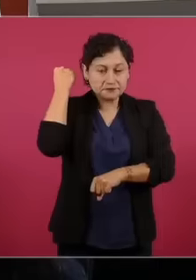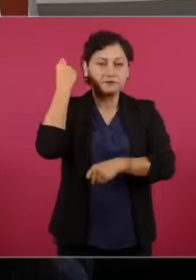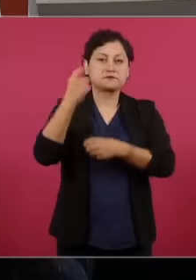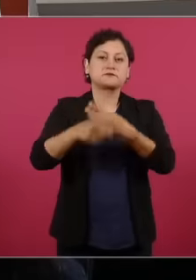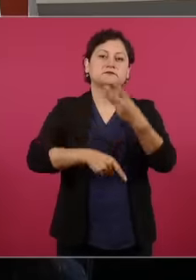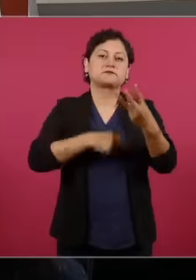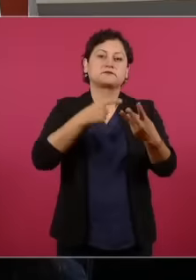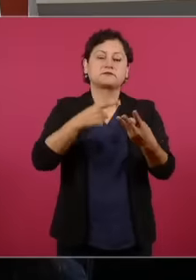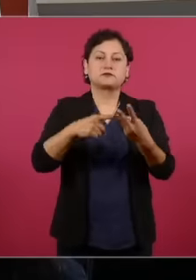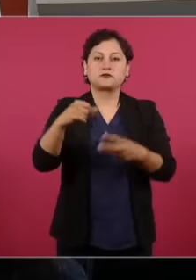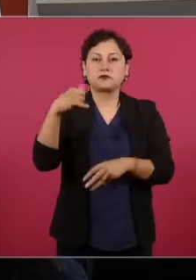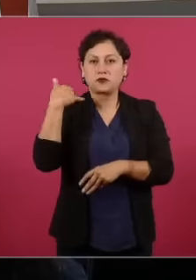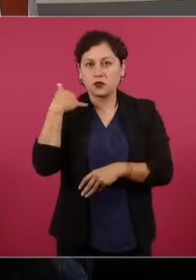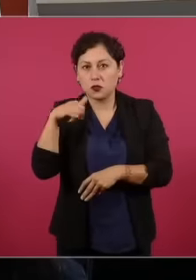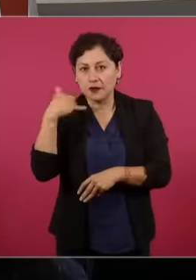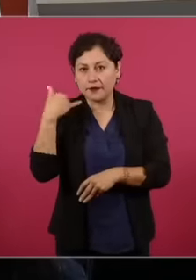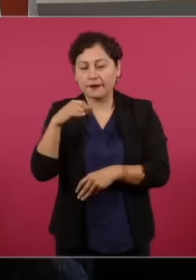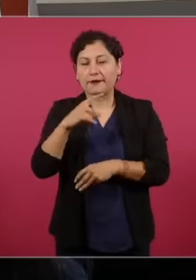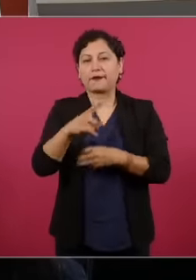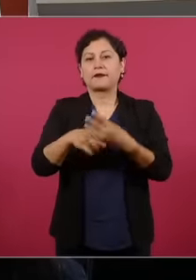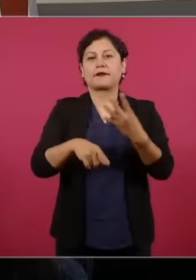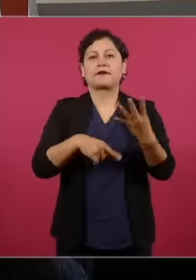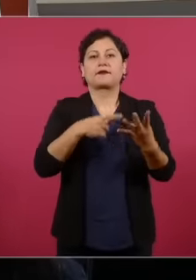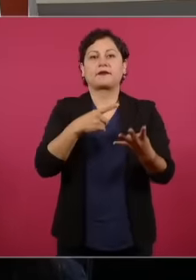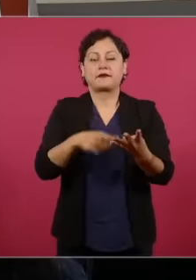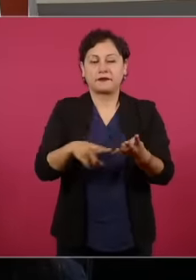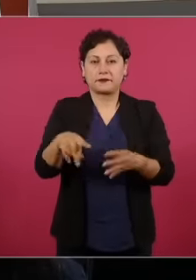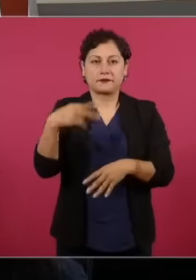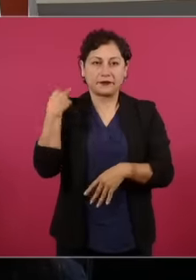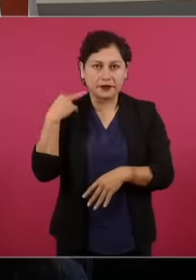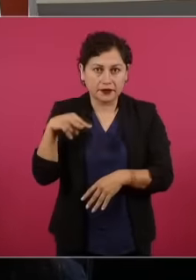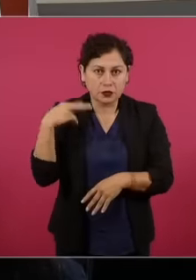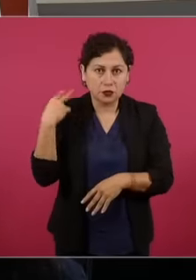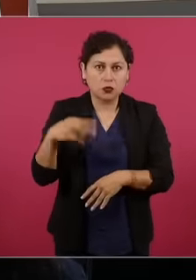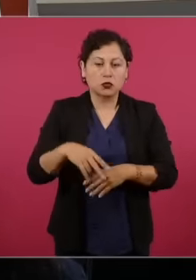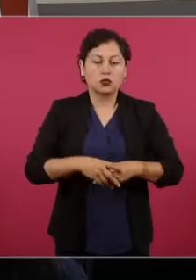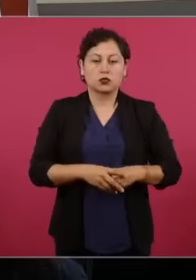Yucatán Veracruz